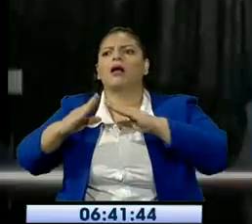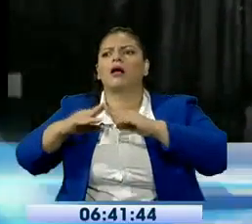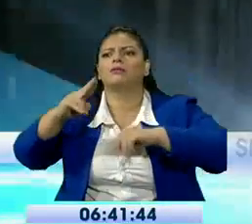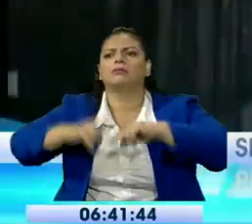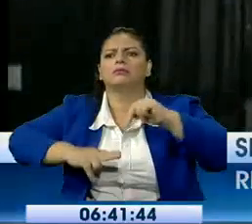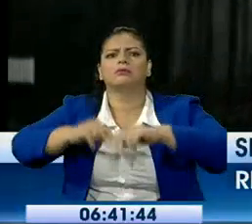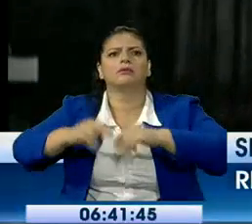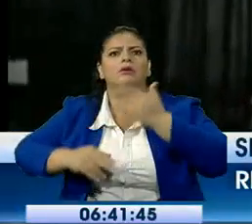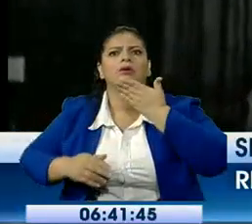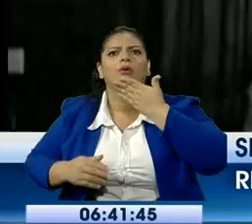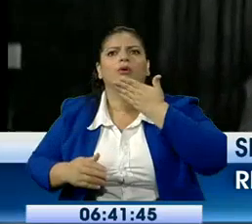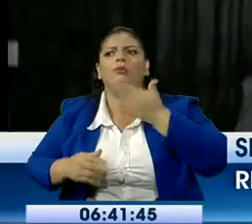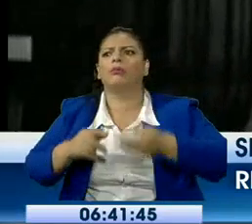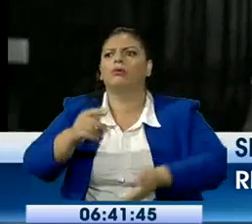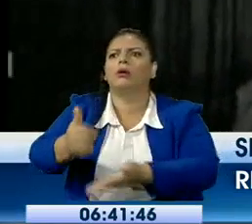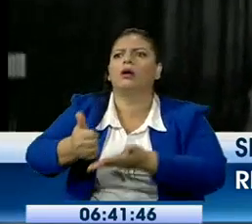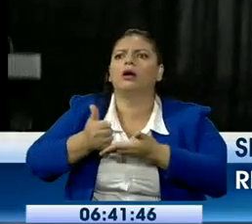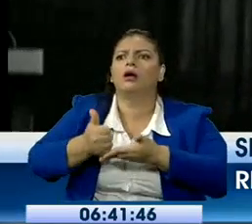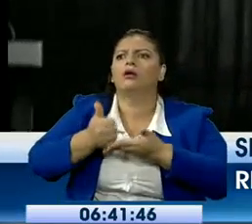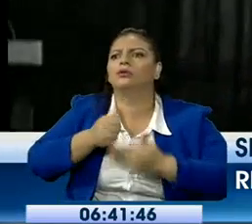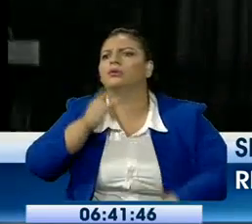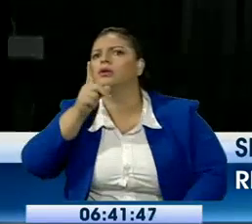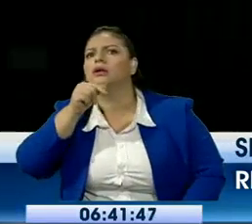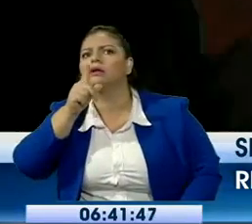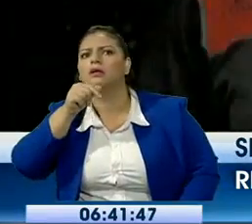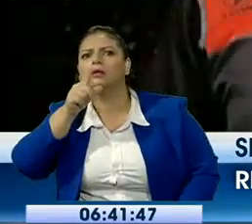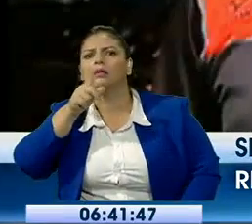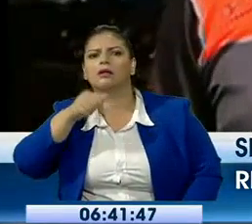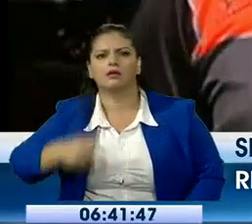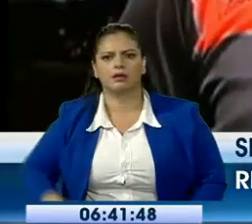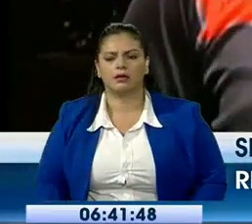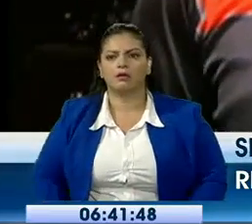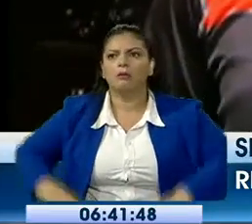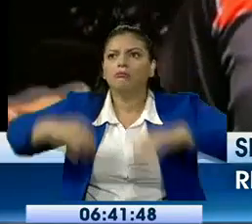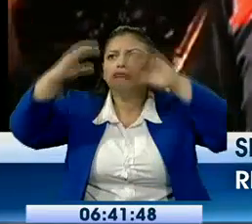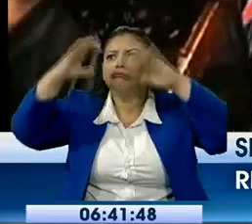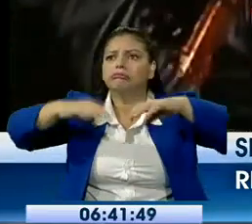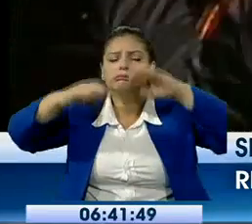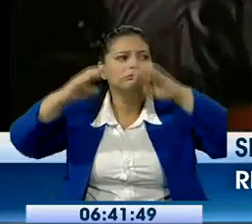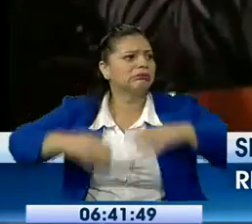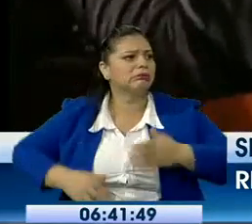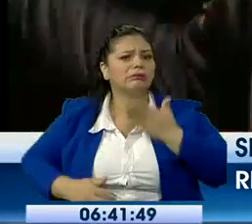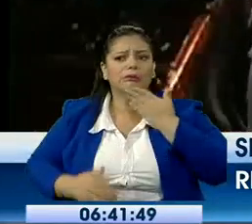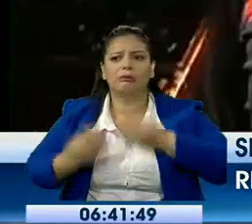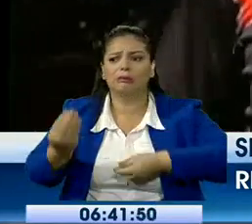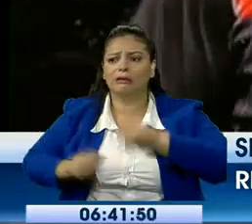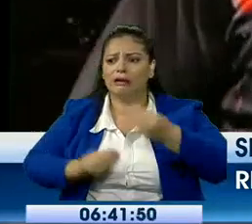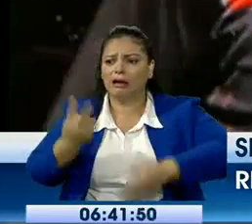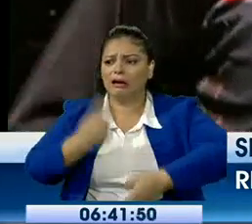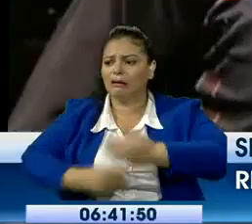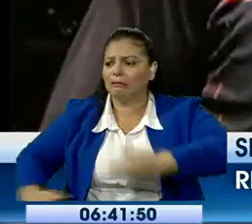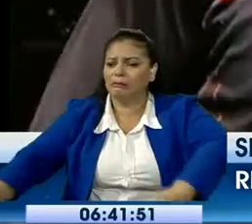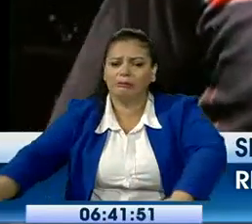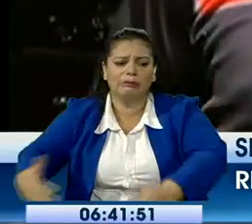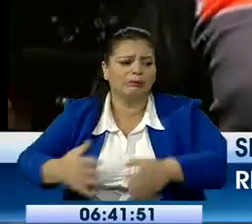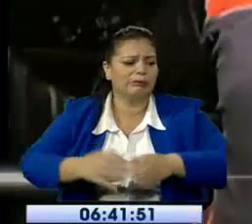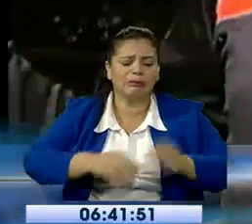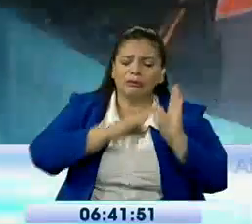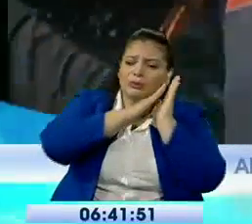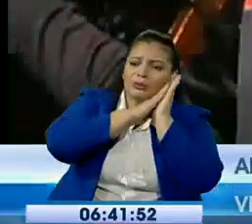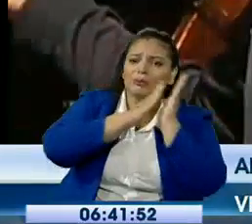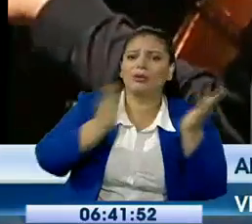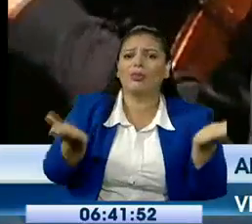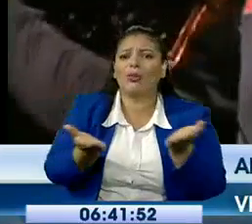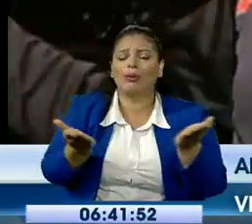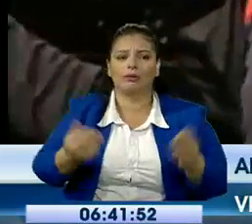dónde voy a dormir con mis hijos? Si no tengo en ningún lugar donde dormir con mis hijos. Estaba colaborando aquí con la vecina ya que se le ha caído la casa. Como usted